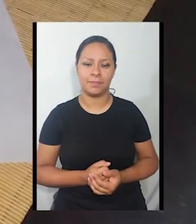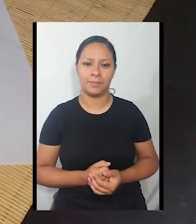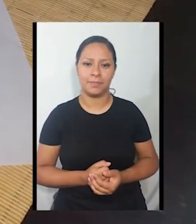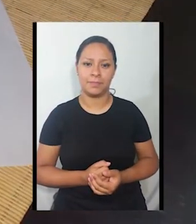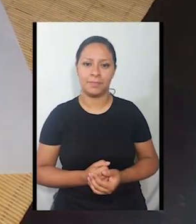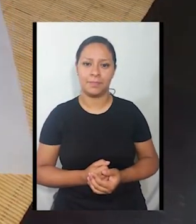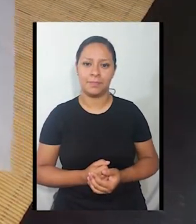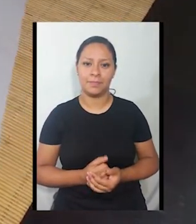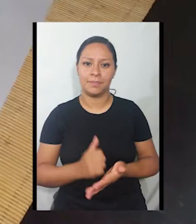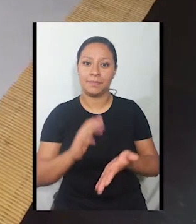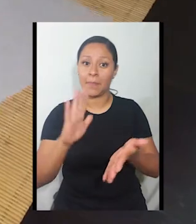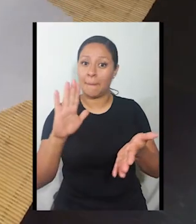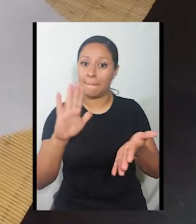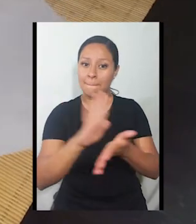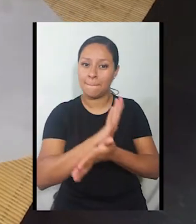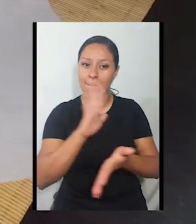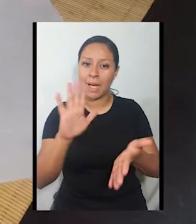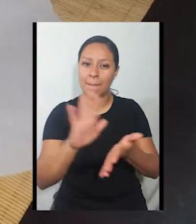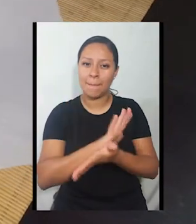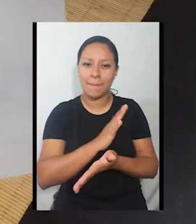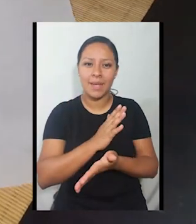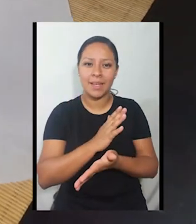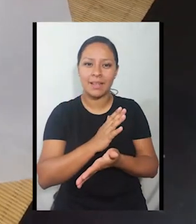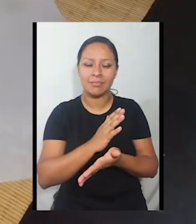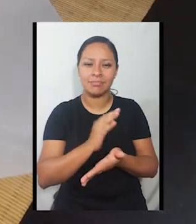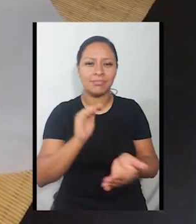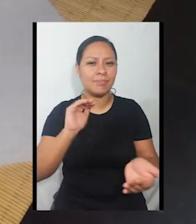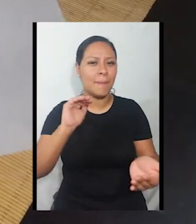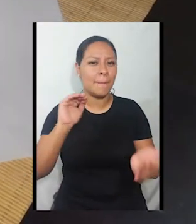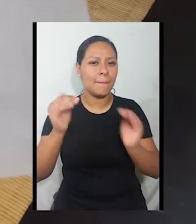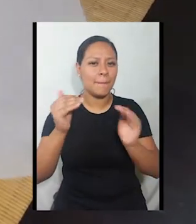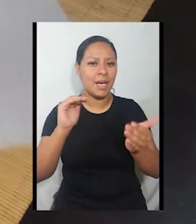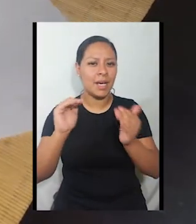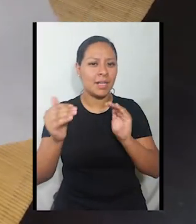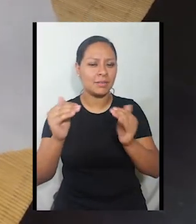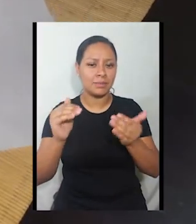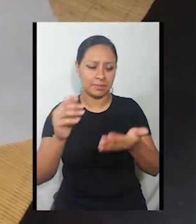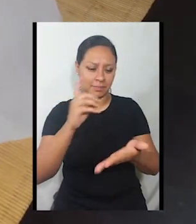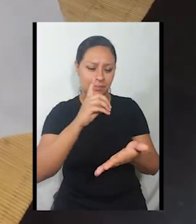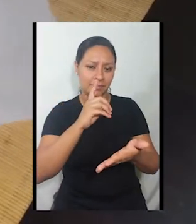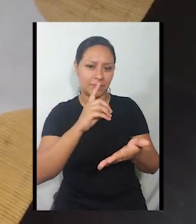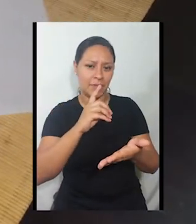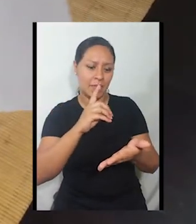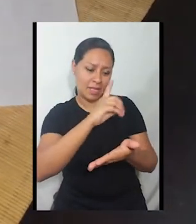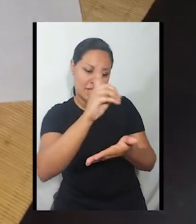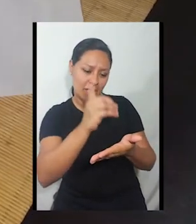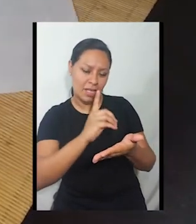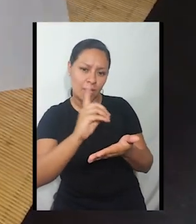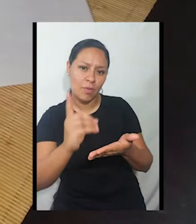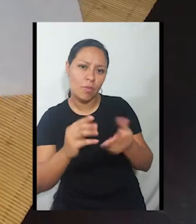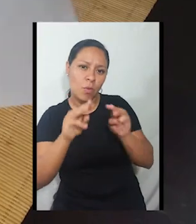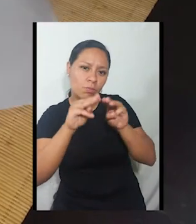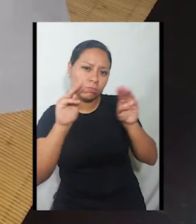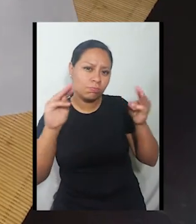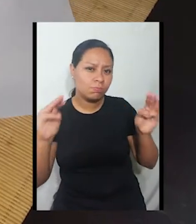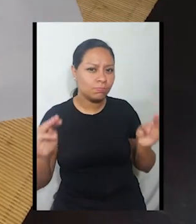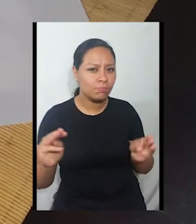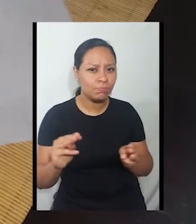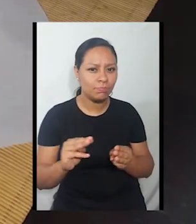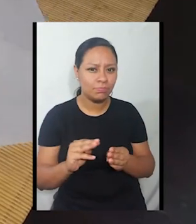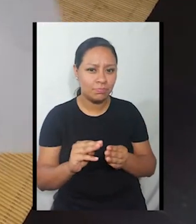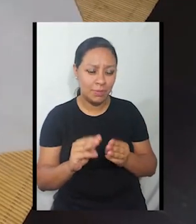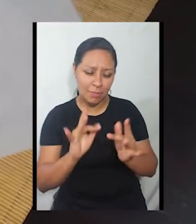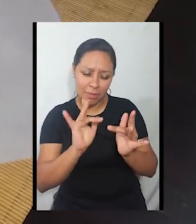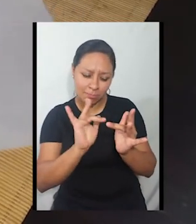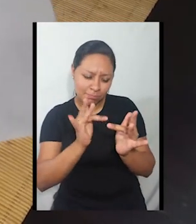Ocupamos una hoja de papel cebolla. ¿Por qué papel cebolla? Porque el papel cebolla es un poco traslúcido